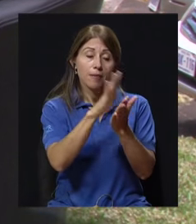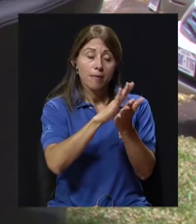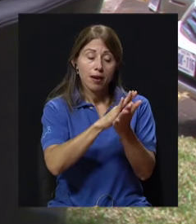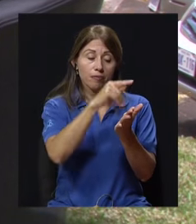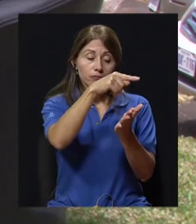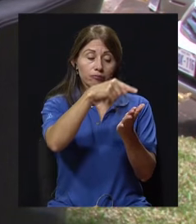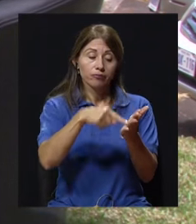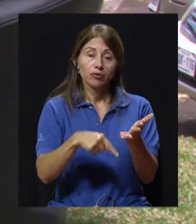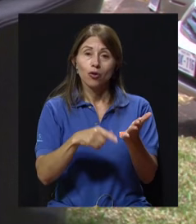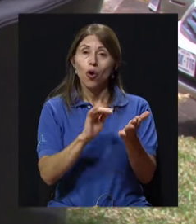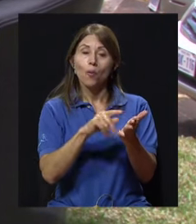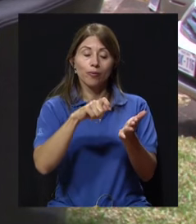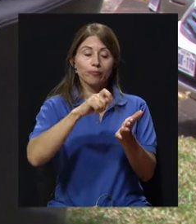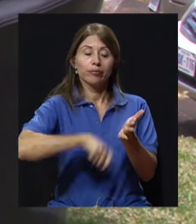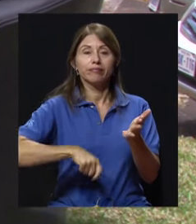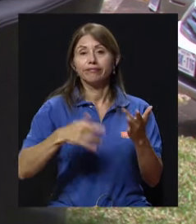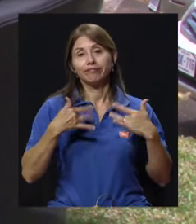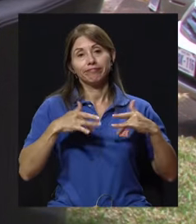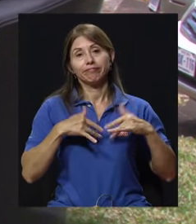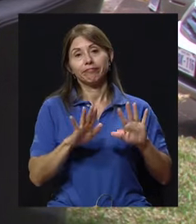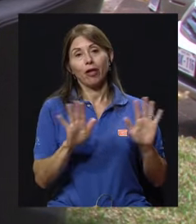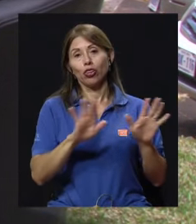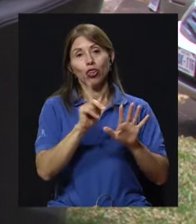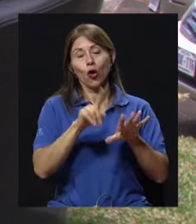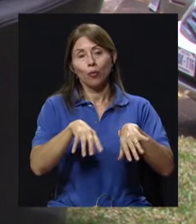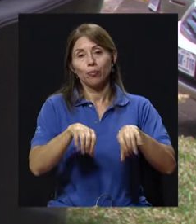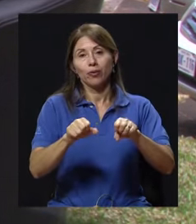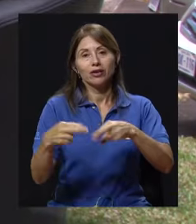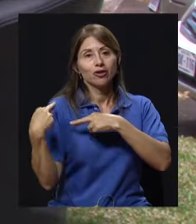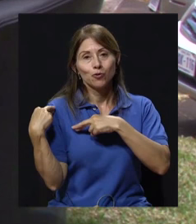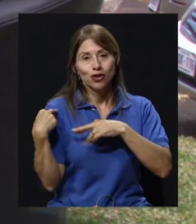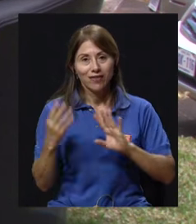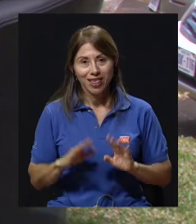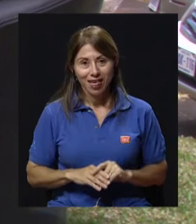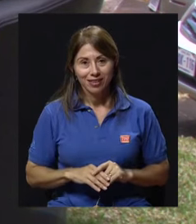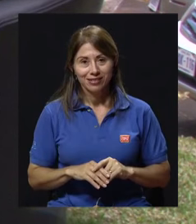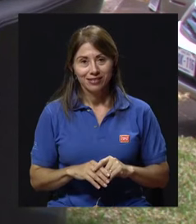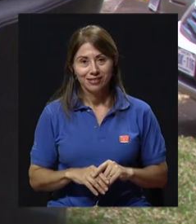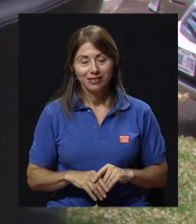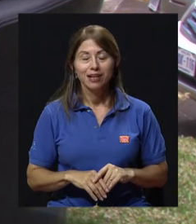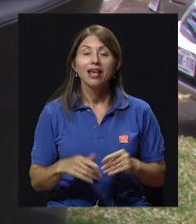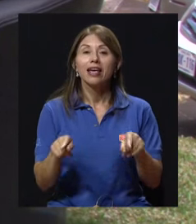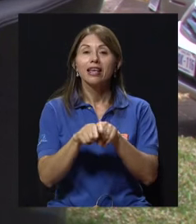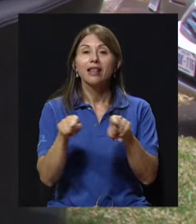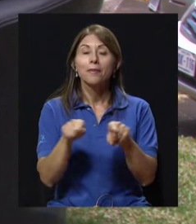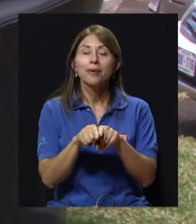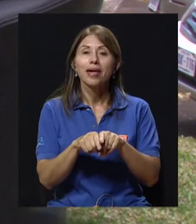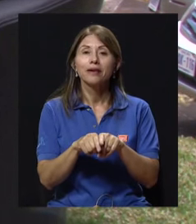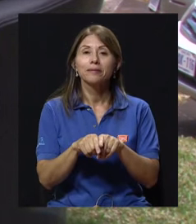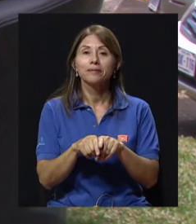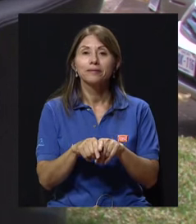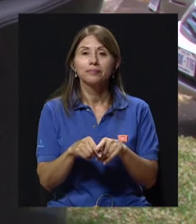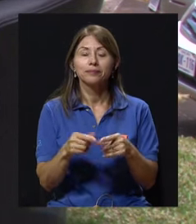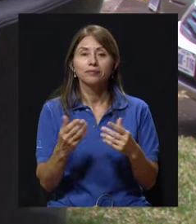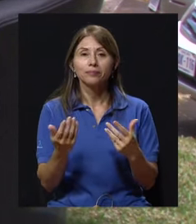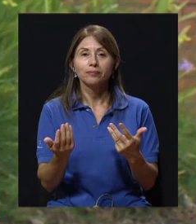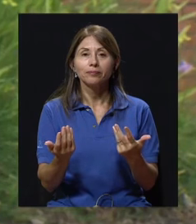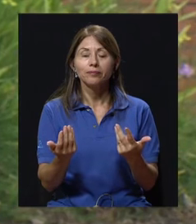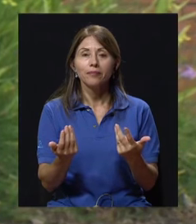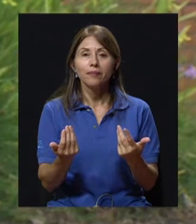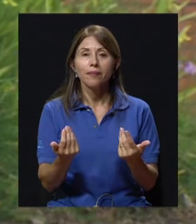¿verdad? Por lo mismo que están en la universidad. Y también manejamos una,